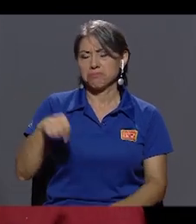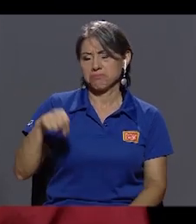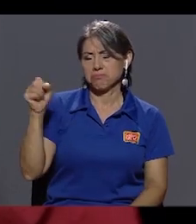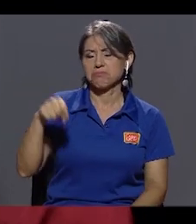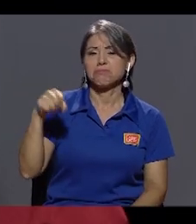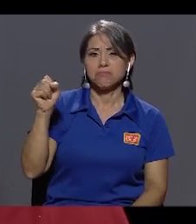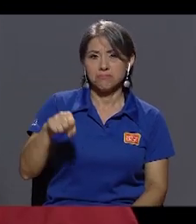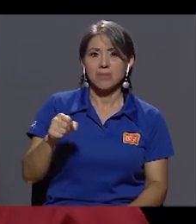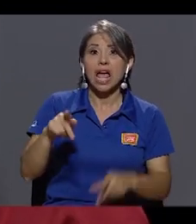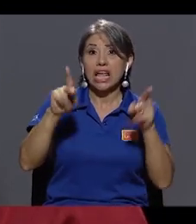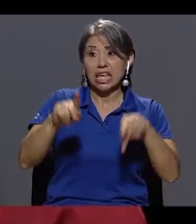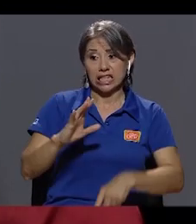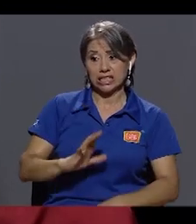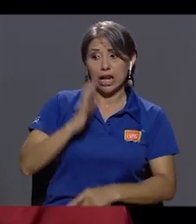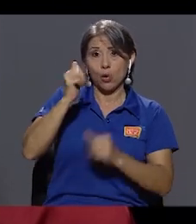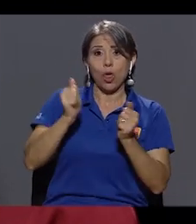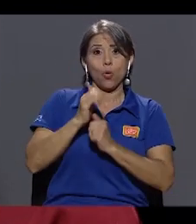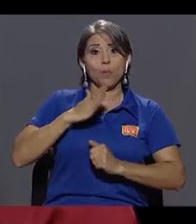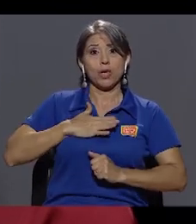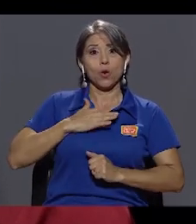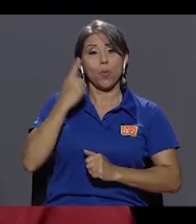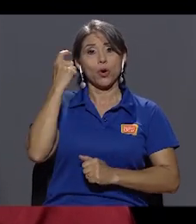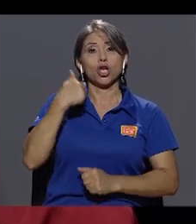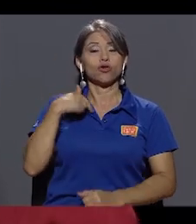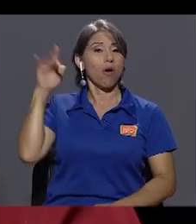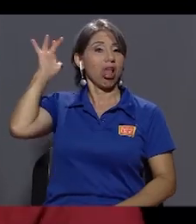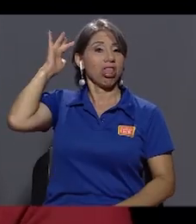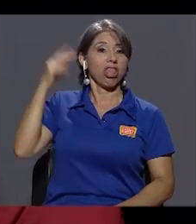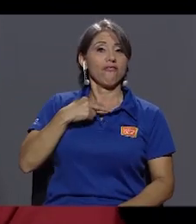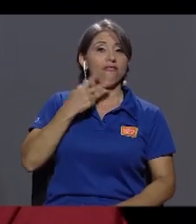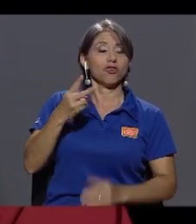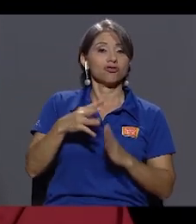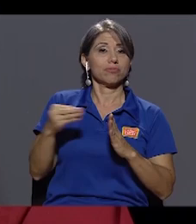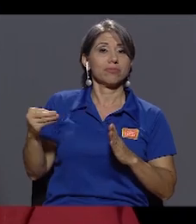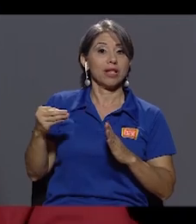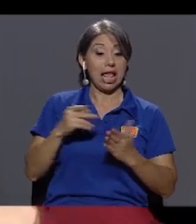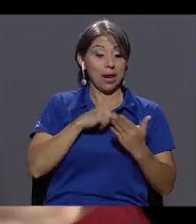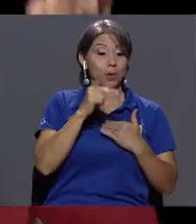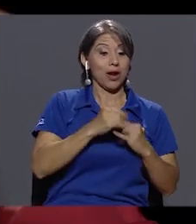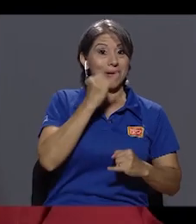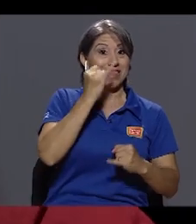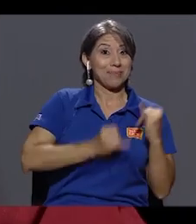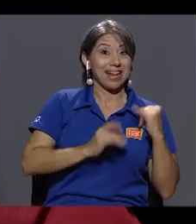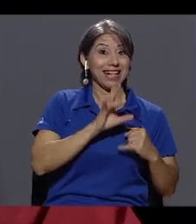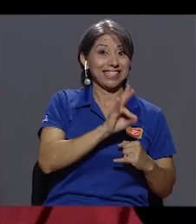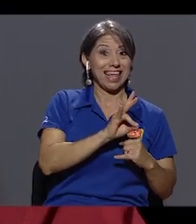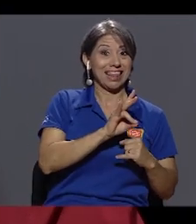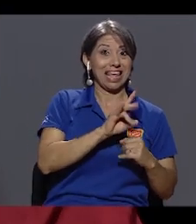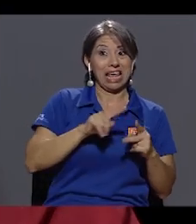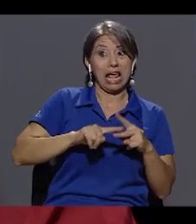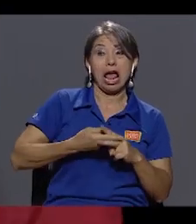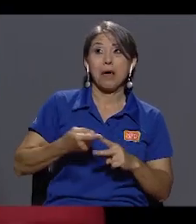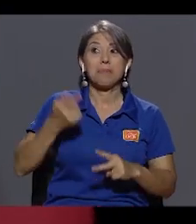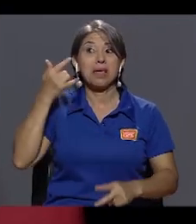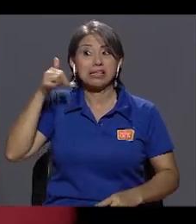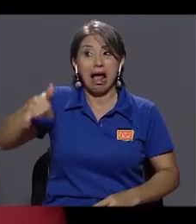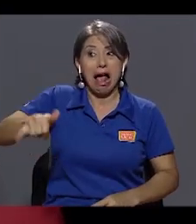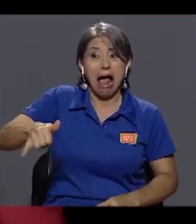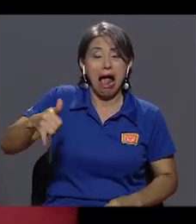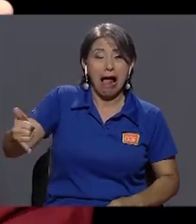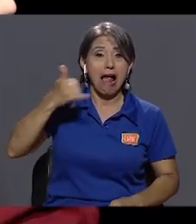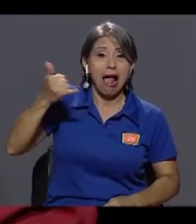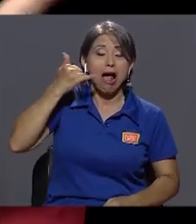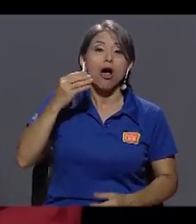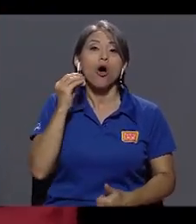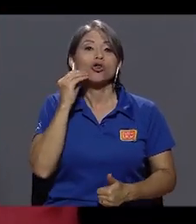claro. Hay gente que se ha enojado conmigo porque los he imitado. Que termina el programa a las 5 y yo empiezo, a las 7, yo empiezo a recibir llamadas. Oscar